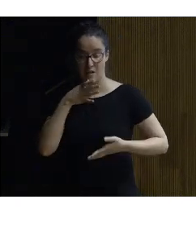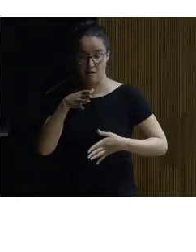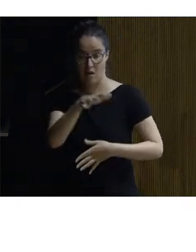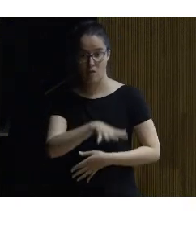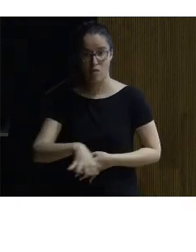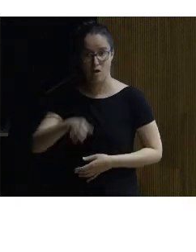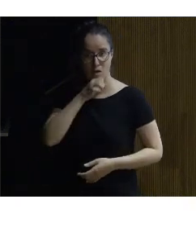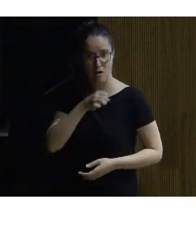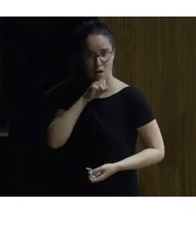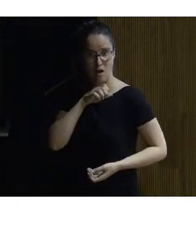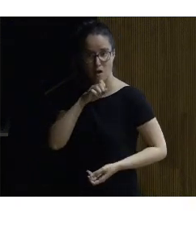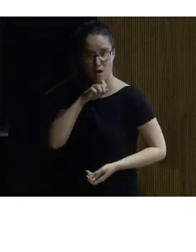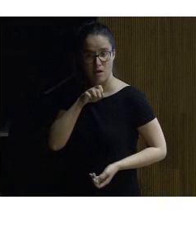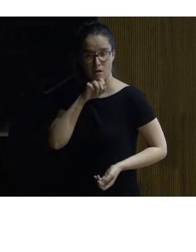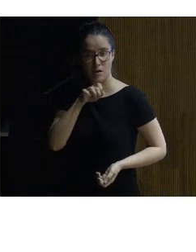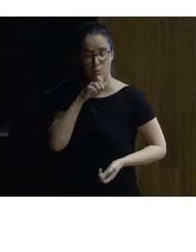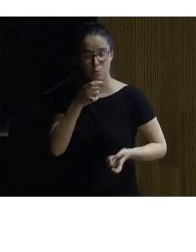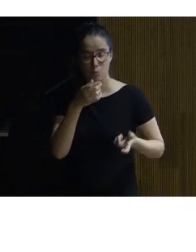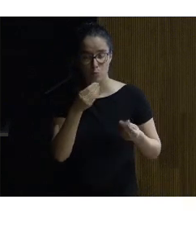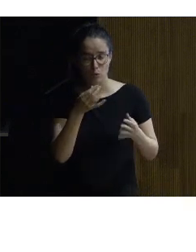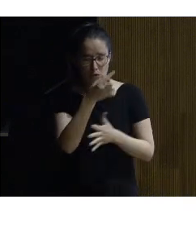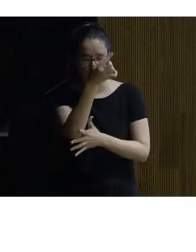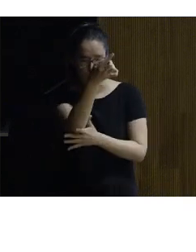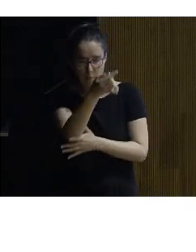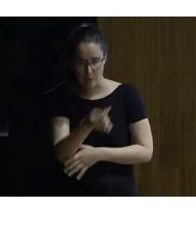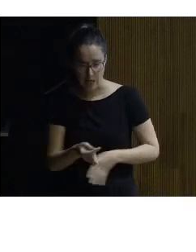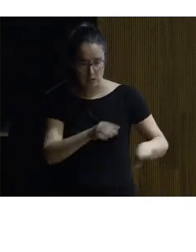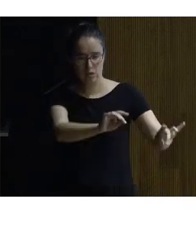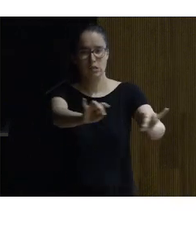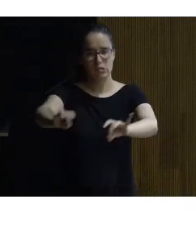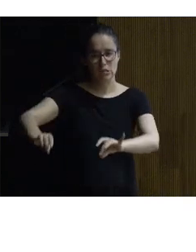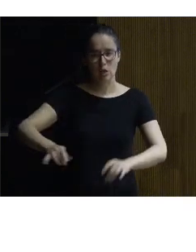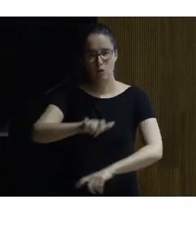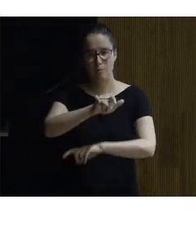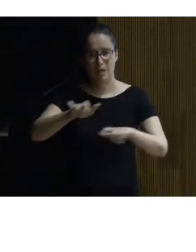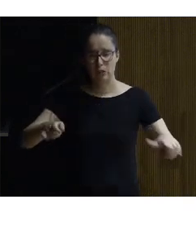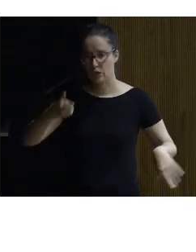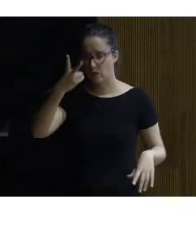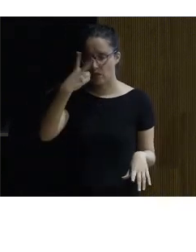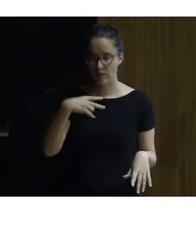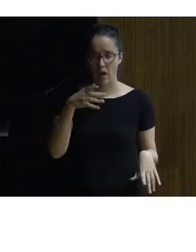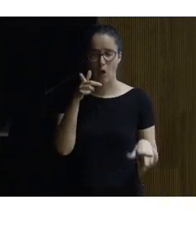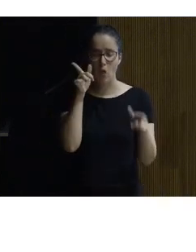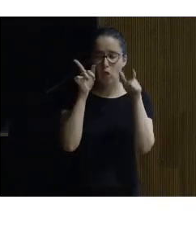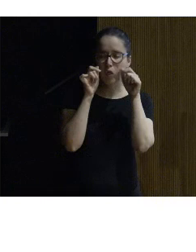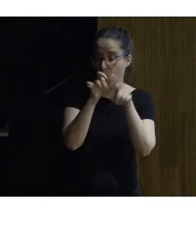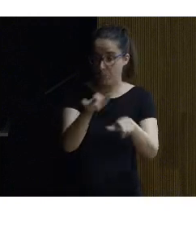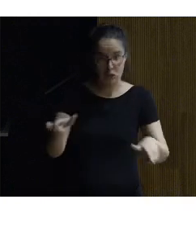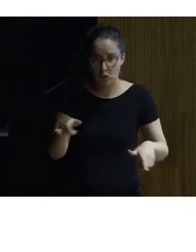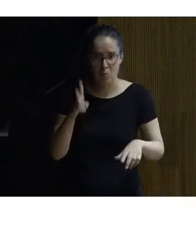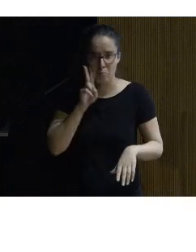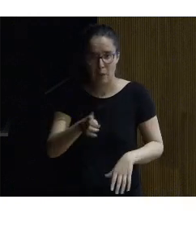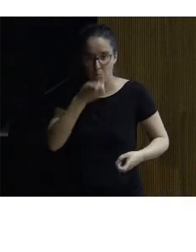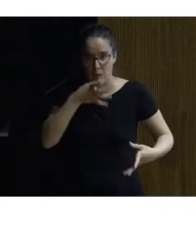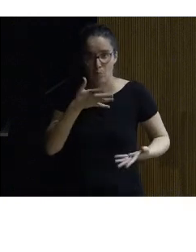histórico hay muchos planos en alto relieve que una persona con discapacidad visual o sin ella puede admirar